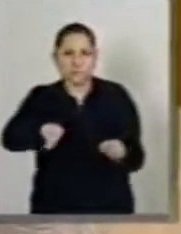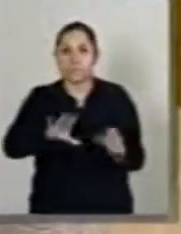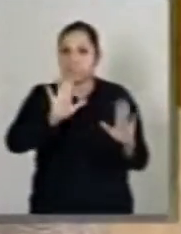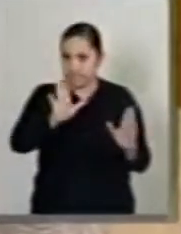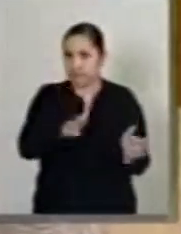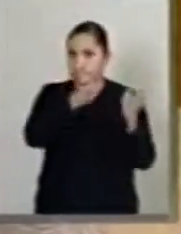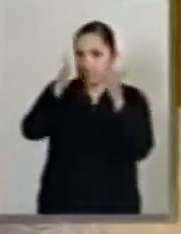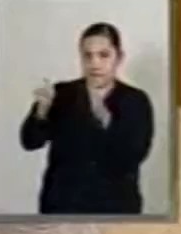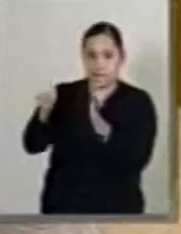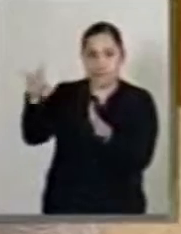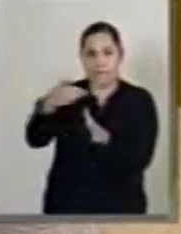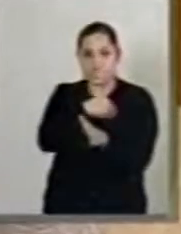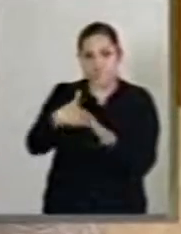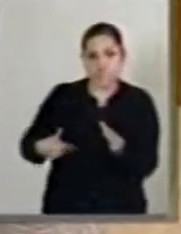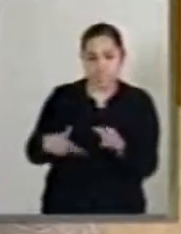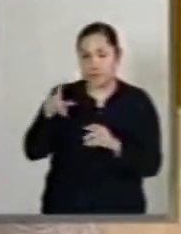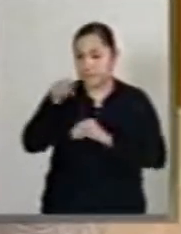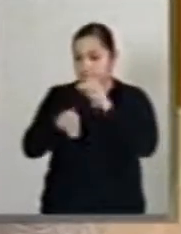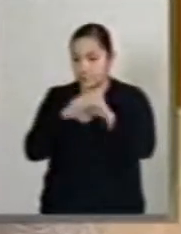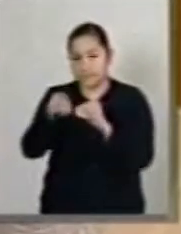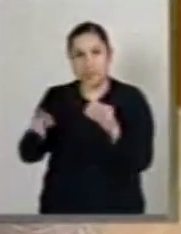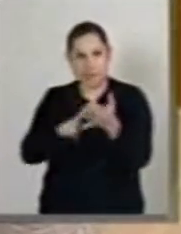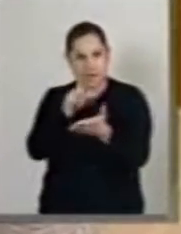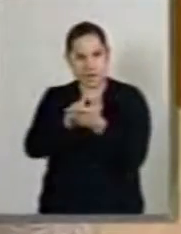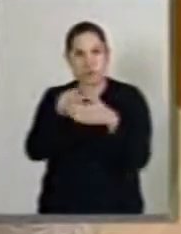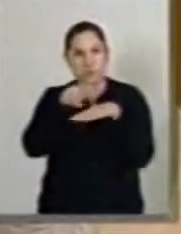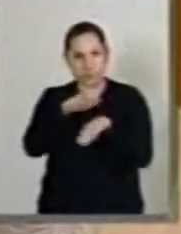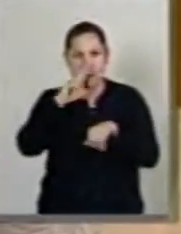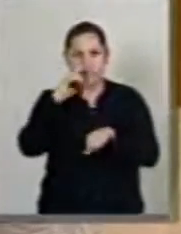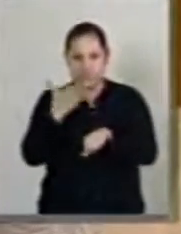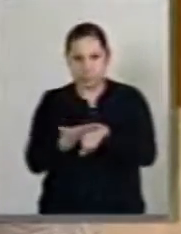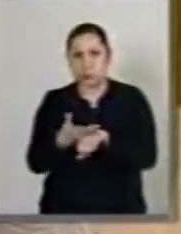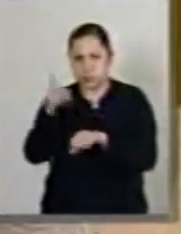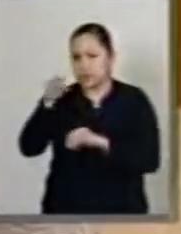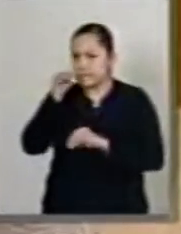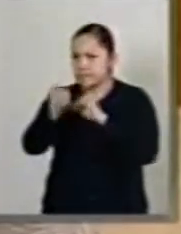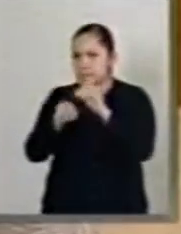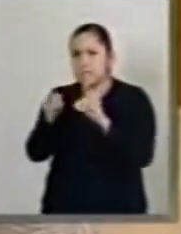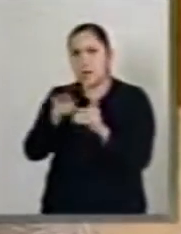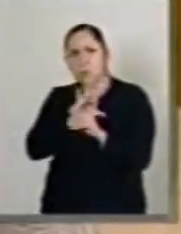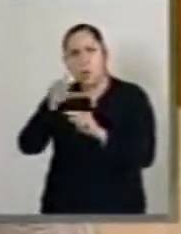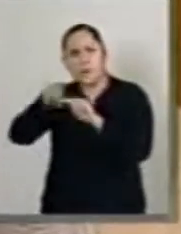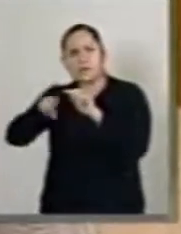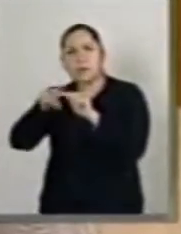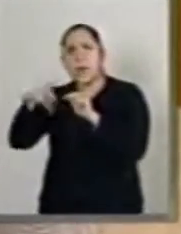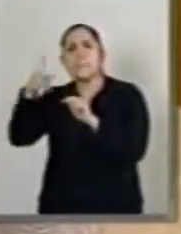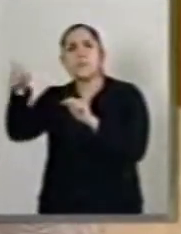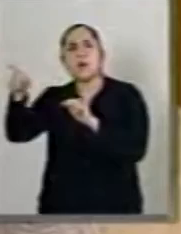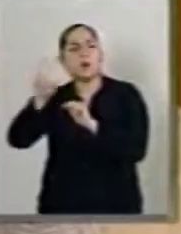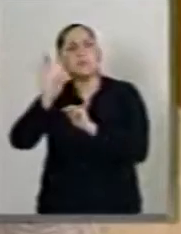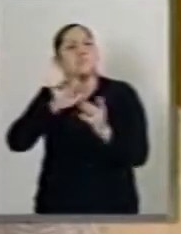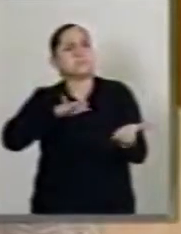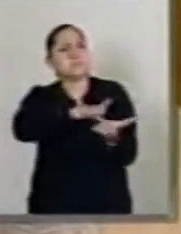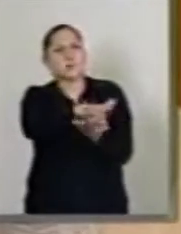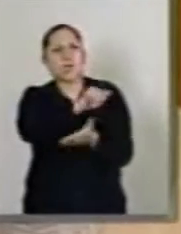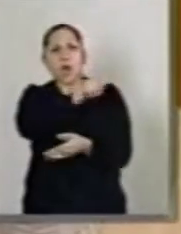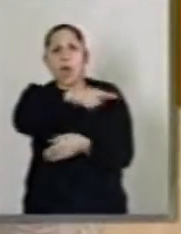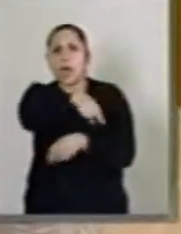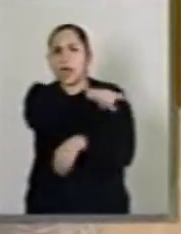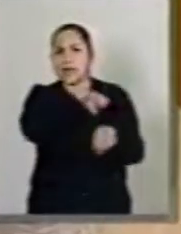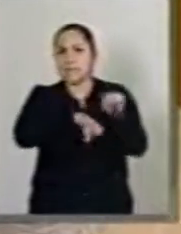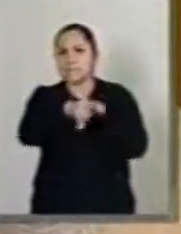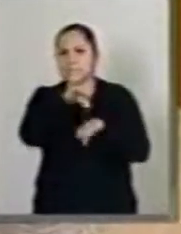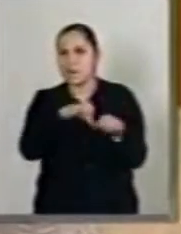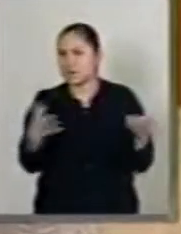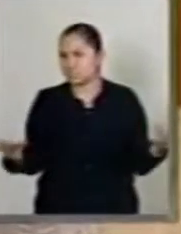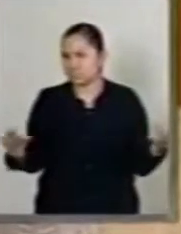esa parte de la ley de responsabilidades, se las niega, pero se las da a los empresarios. Era mala